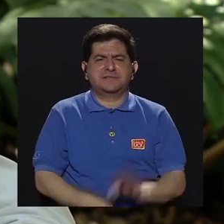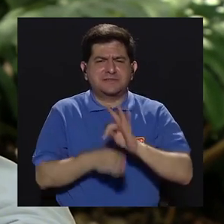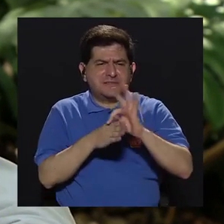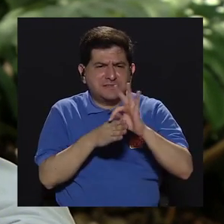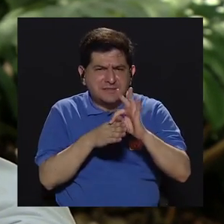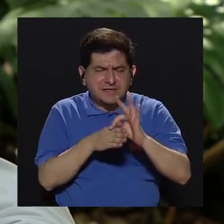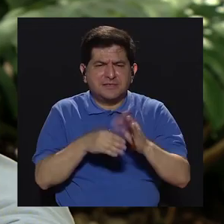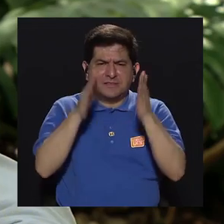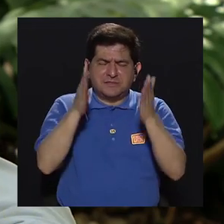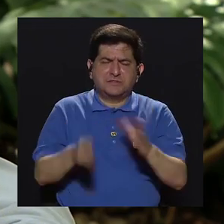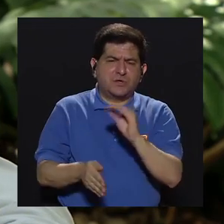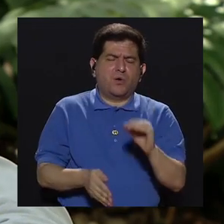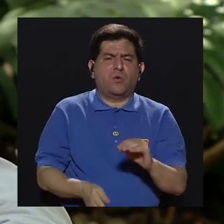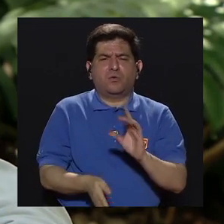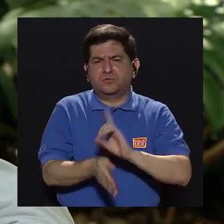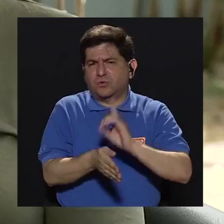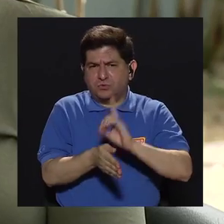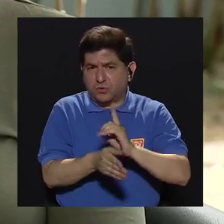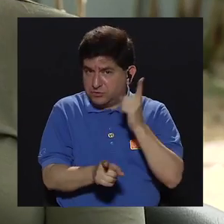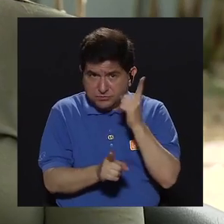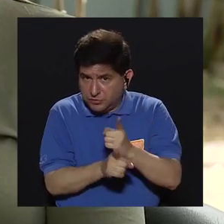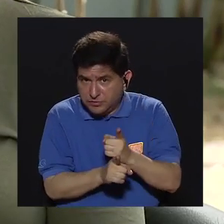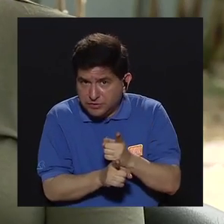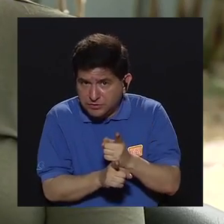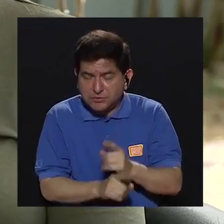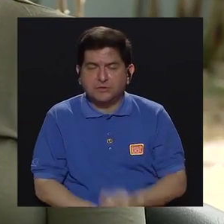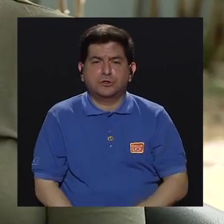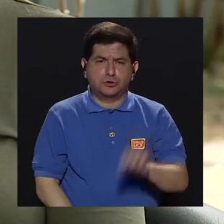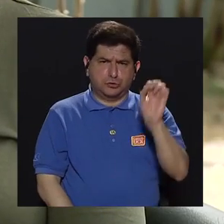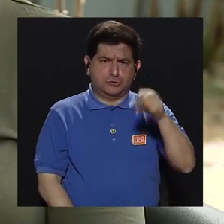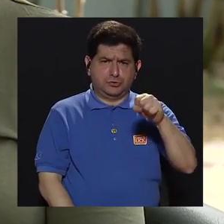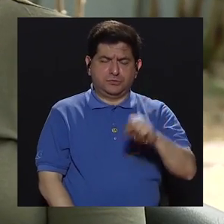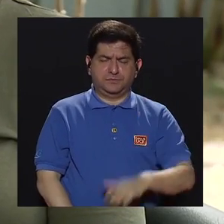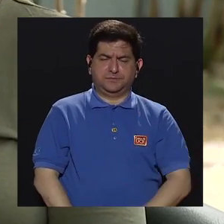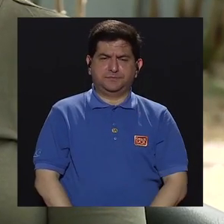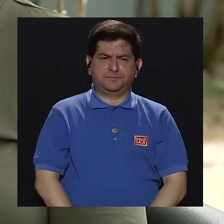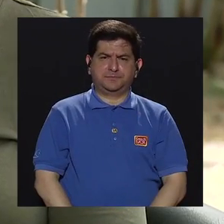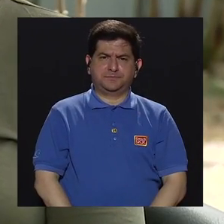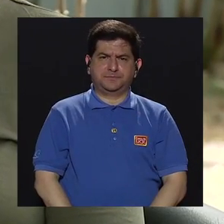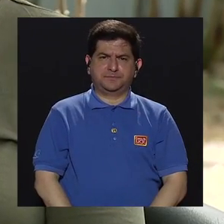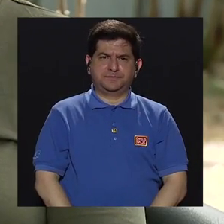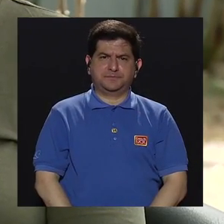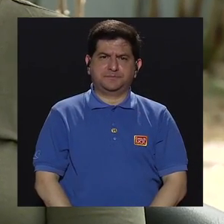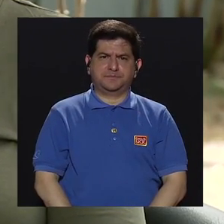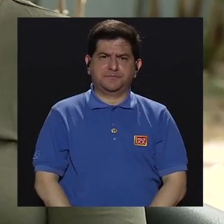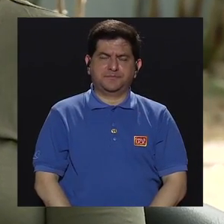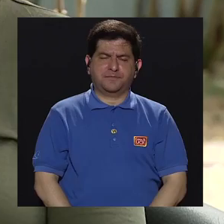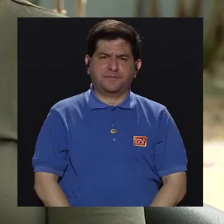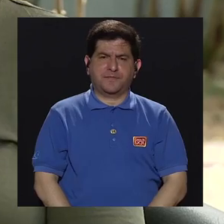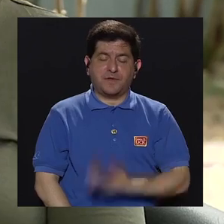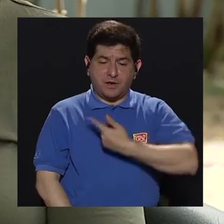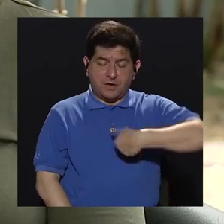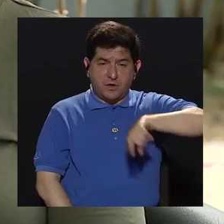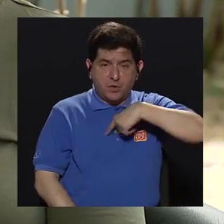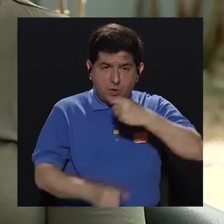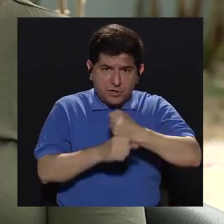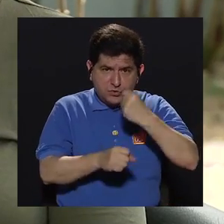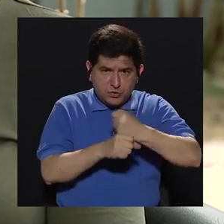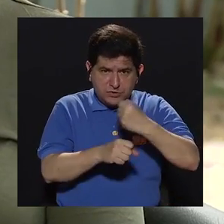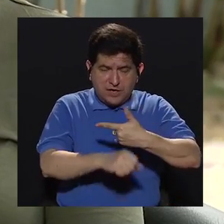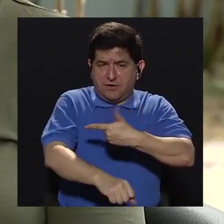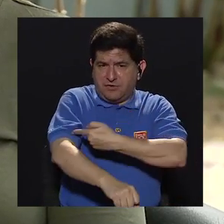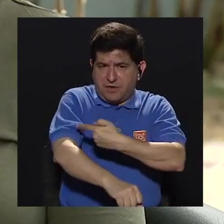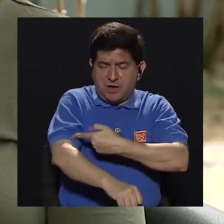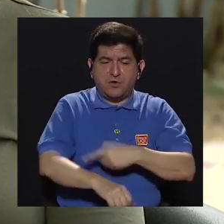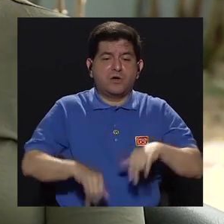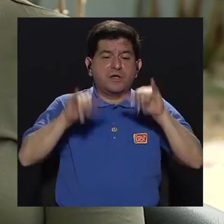a todos ellos, ¿o me equivoco? Claro, sí, en ese sentido sí, es mucho el quehacer de enfermería, estar